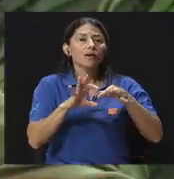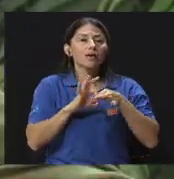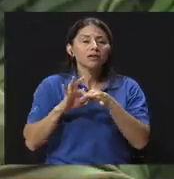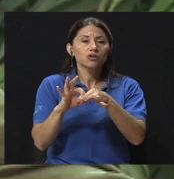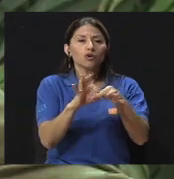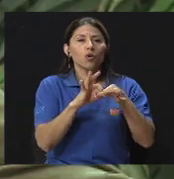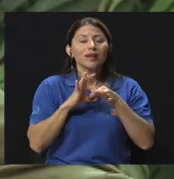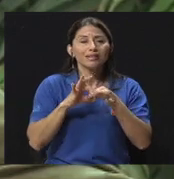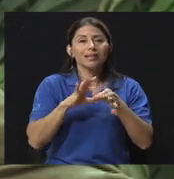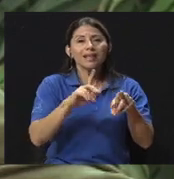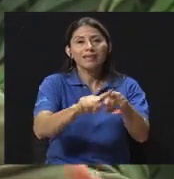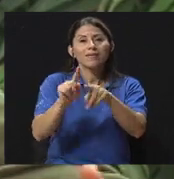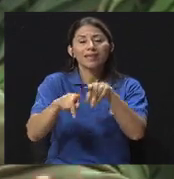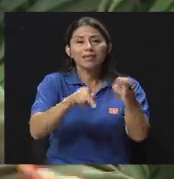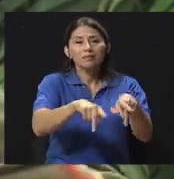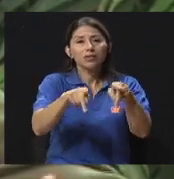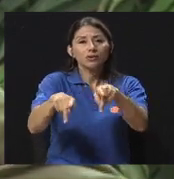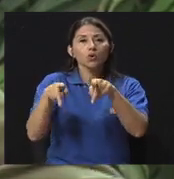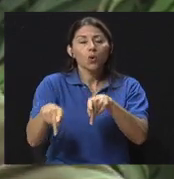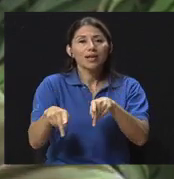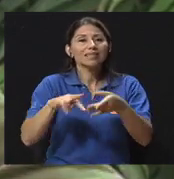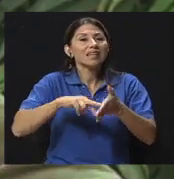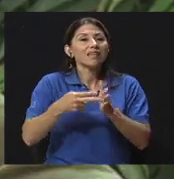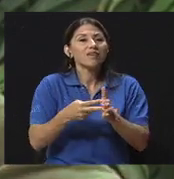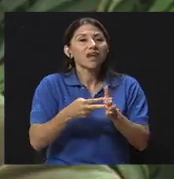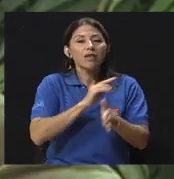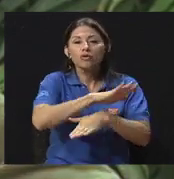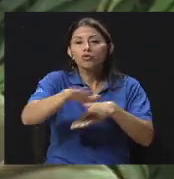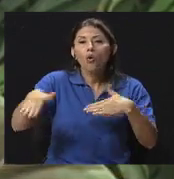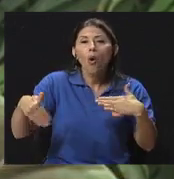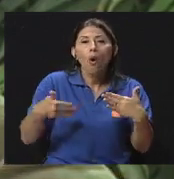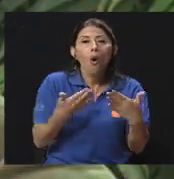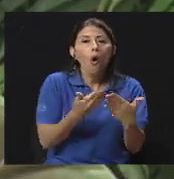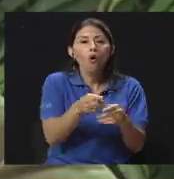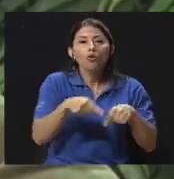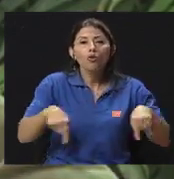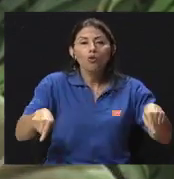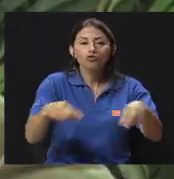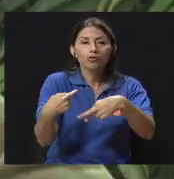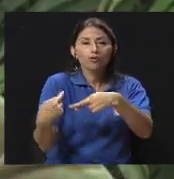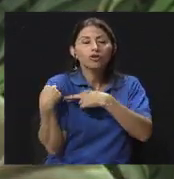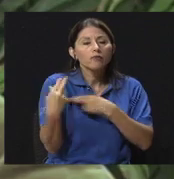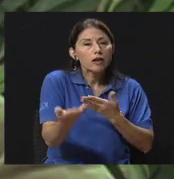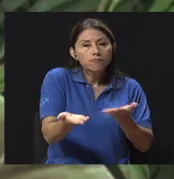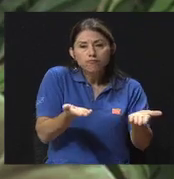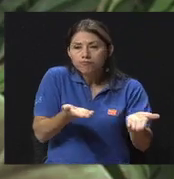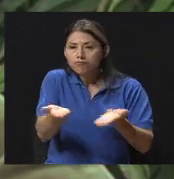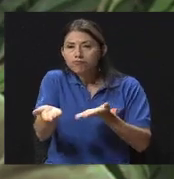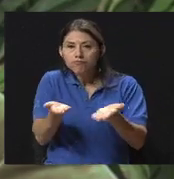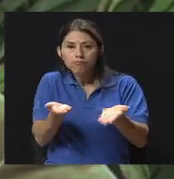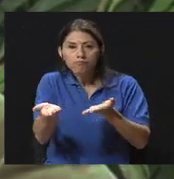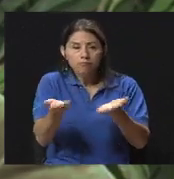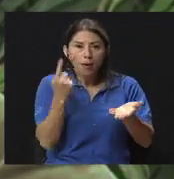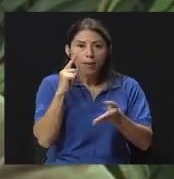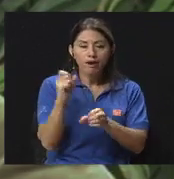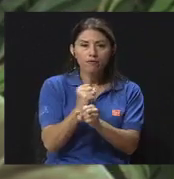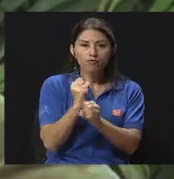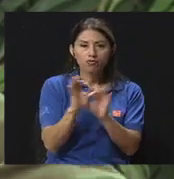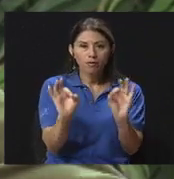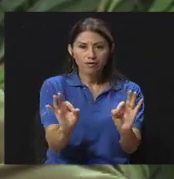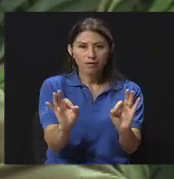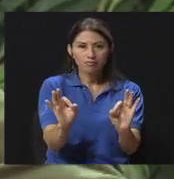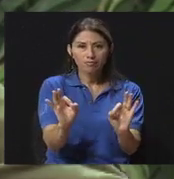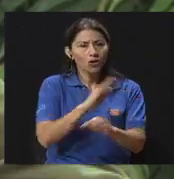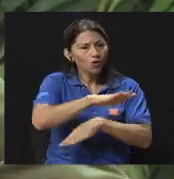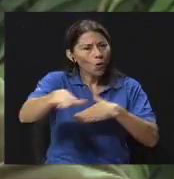interacción recíproca. De alguna manera todos tenemos responsabilidades para que funcione de la manera positiva. Por supuesto. Todos tenemos que